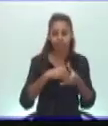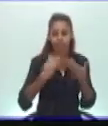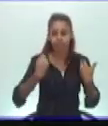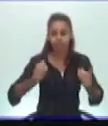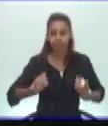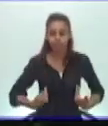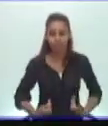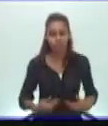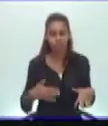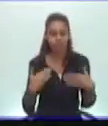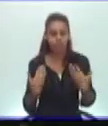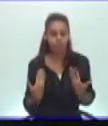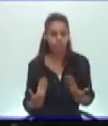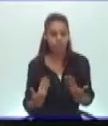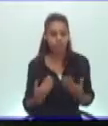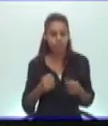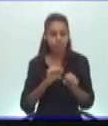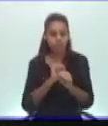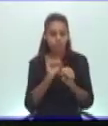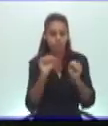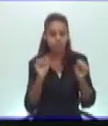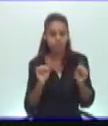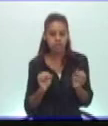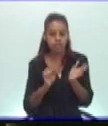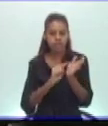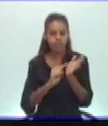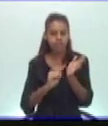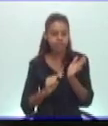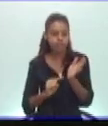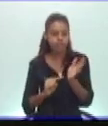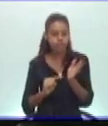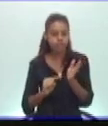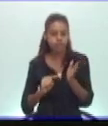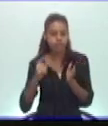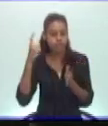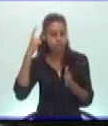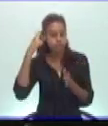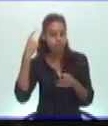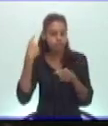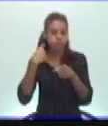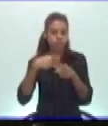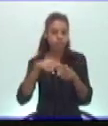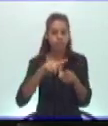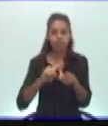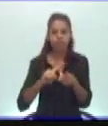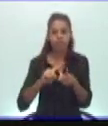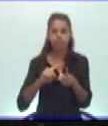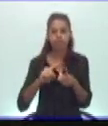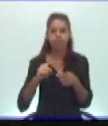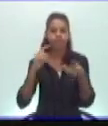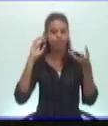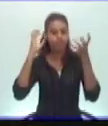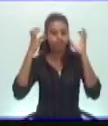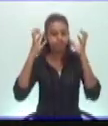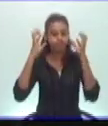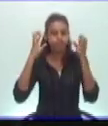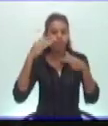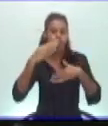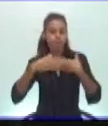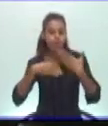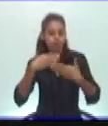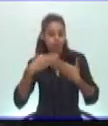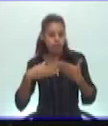fundamentalmente sobre el sistema nervioso, produciendo efectos biológicos, psicológicos y sociales.